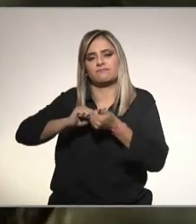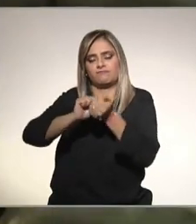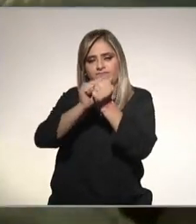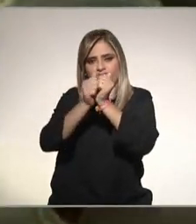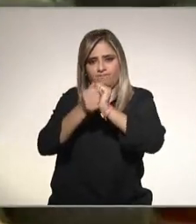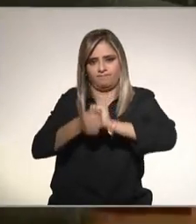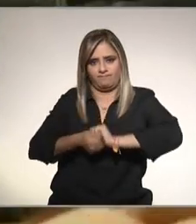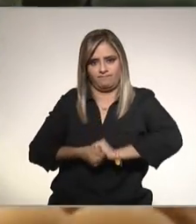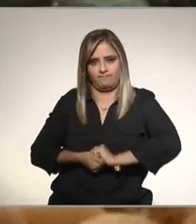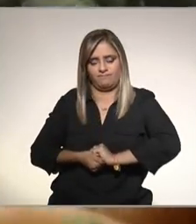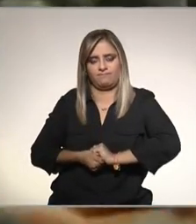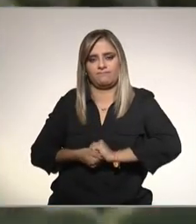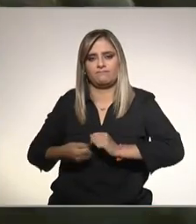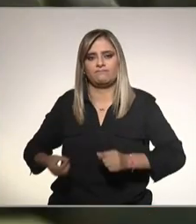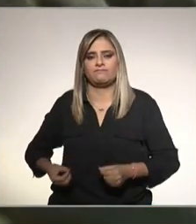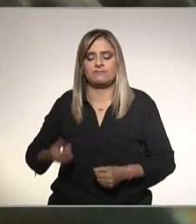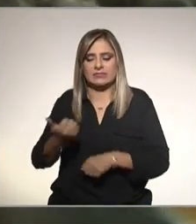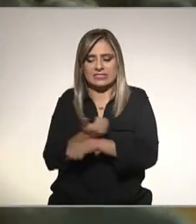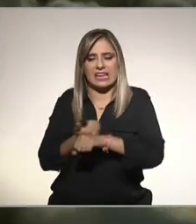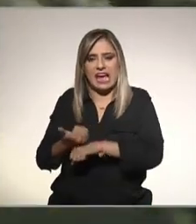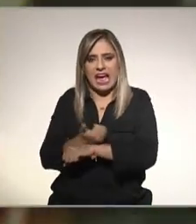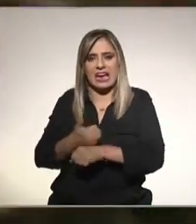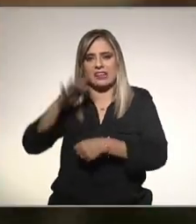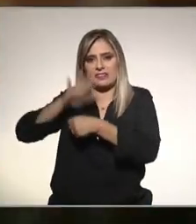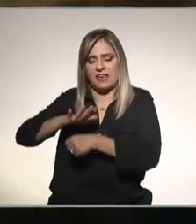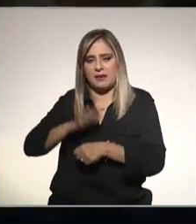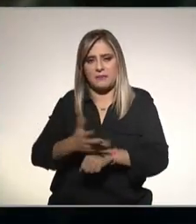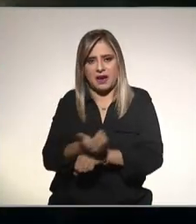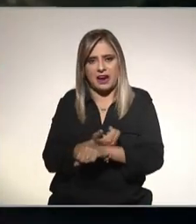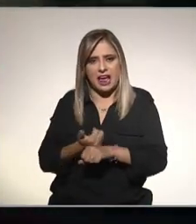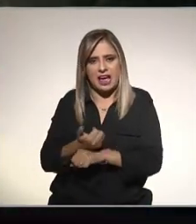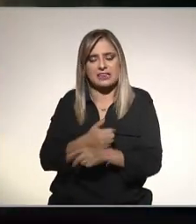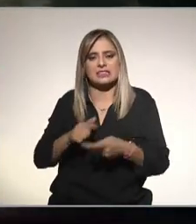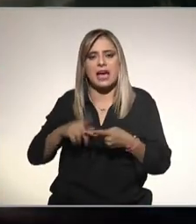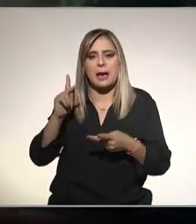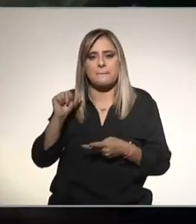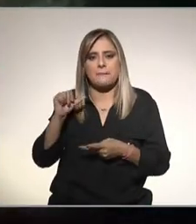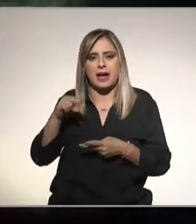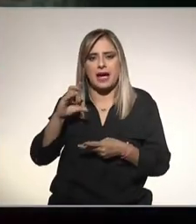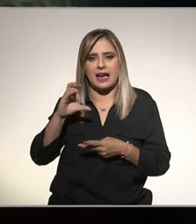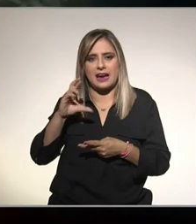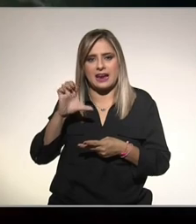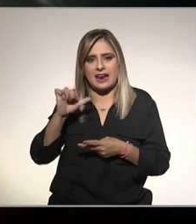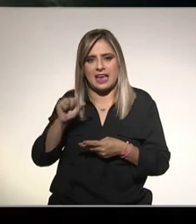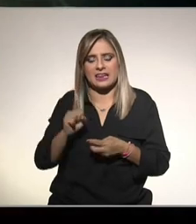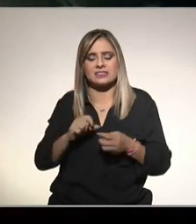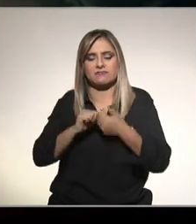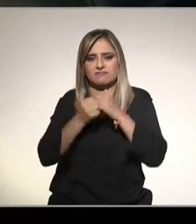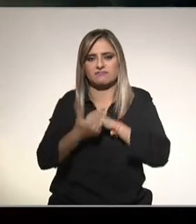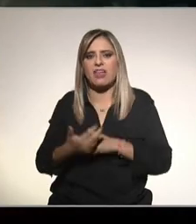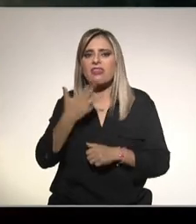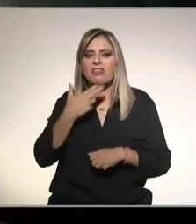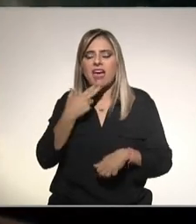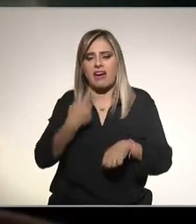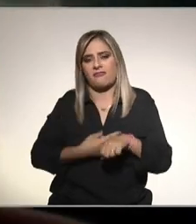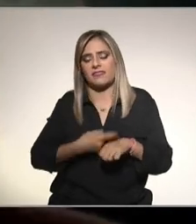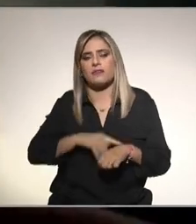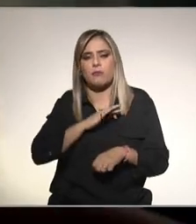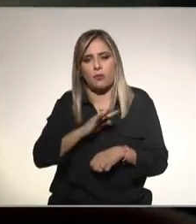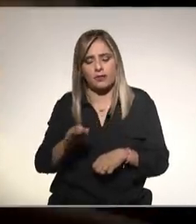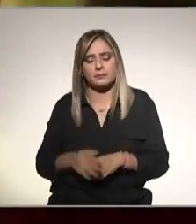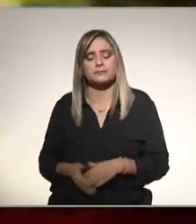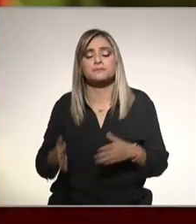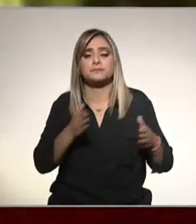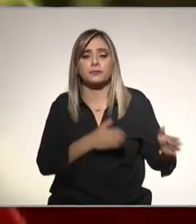lugares como vasos sanguíneos el páncreas producir o inducir a que se produzca diabetes los factores de riesgo son